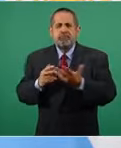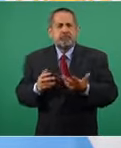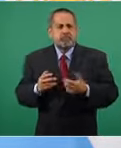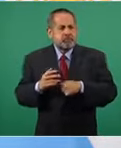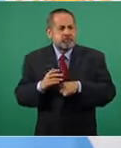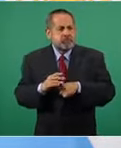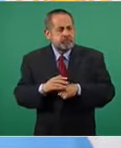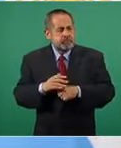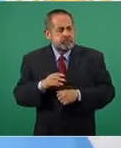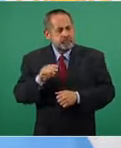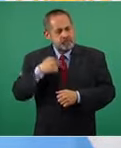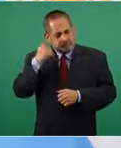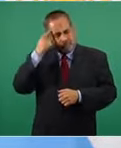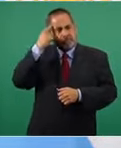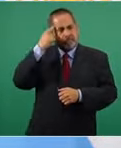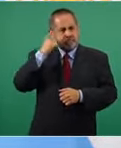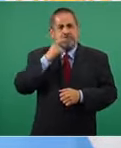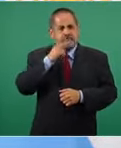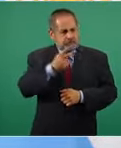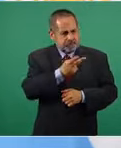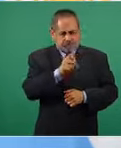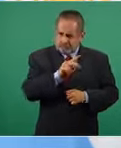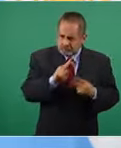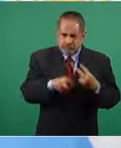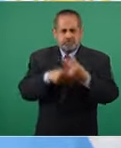van a Argentina?